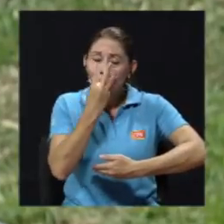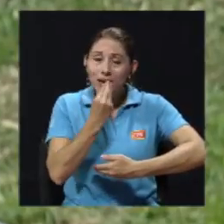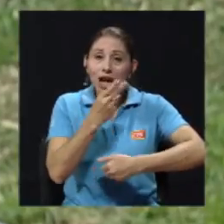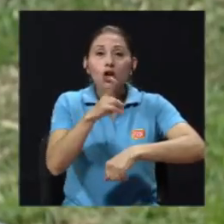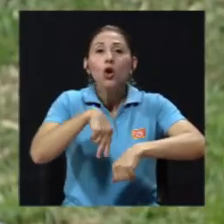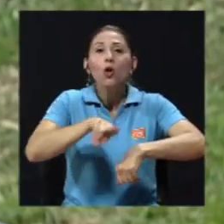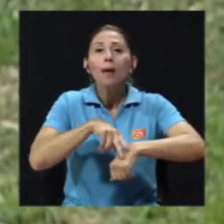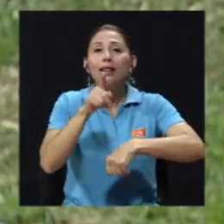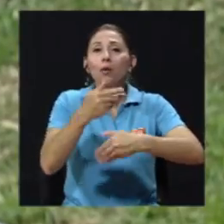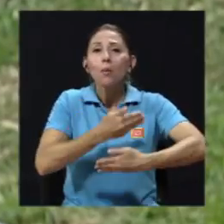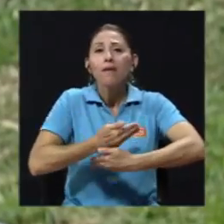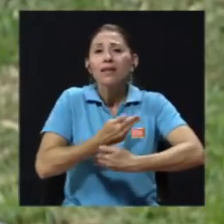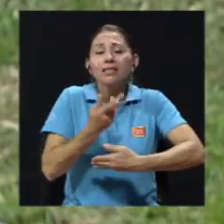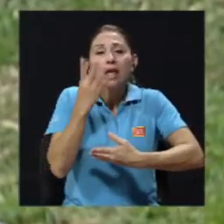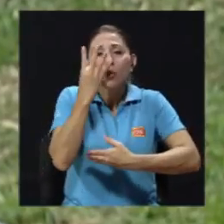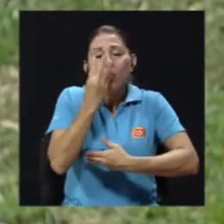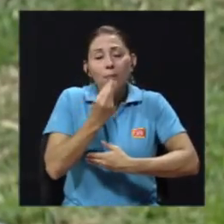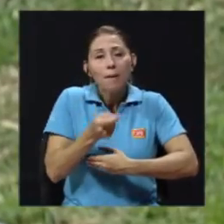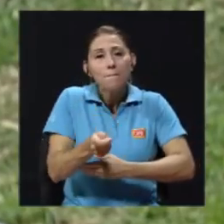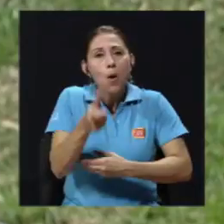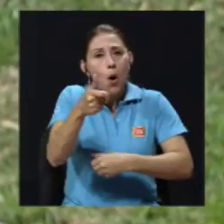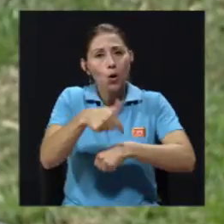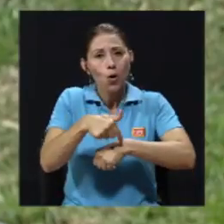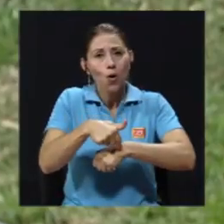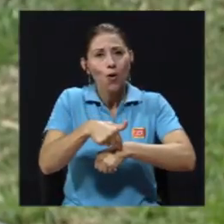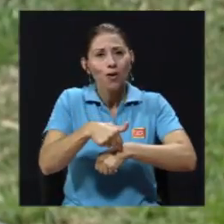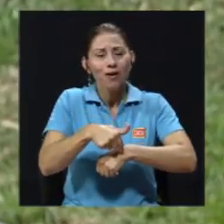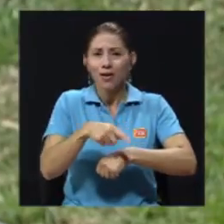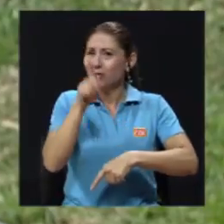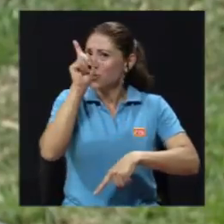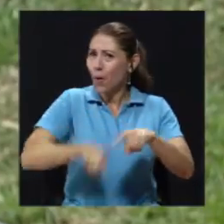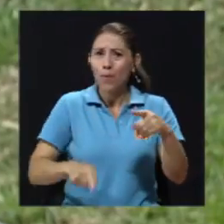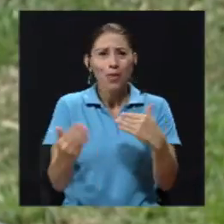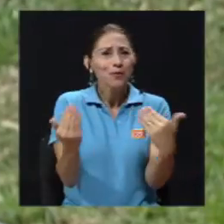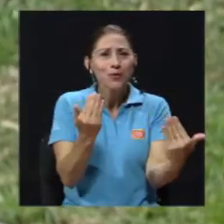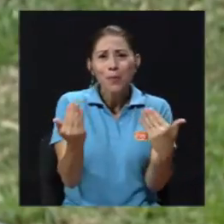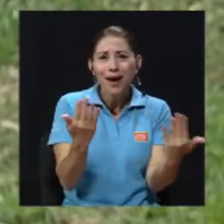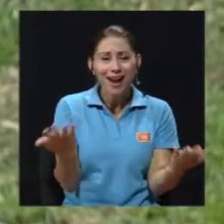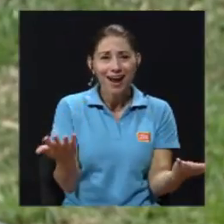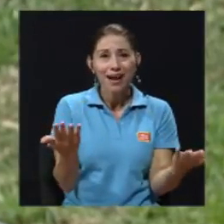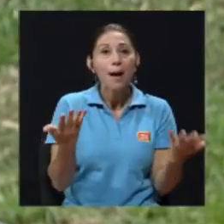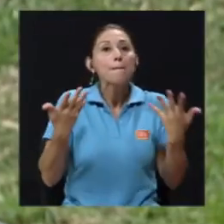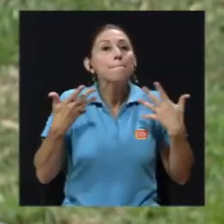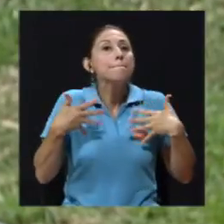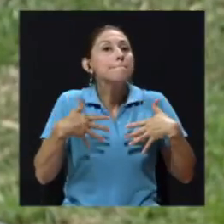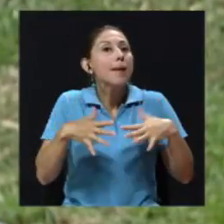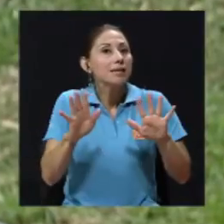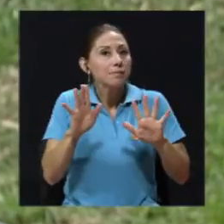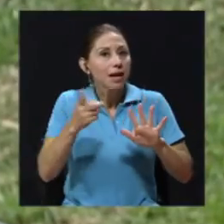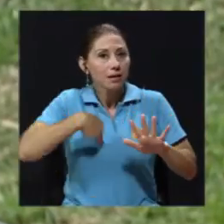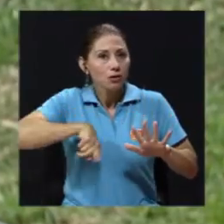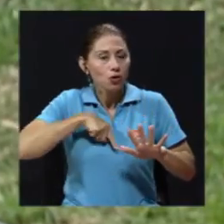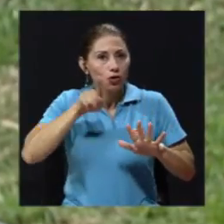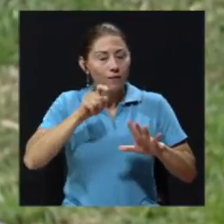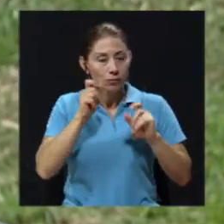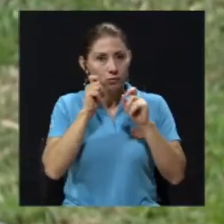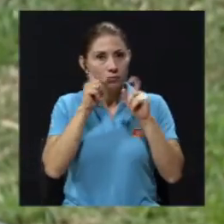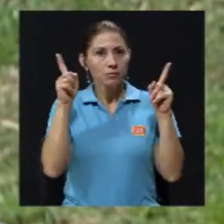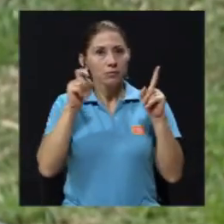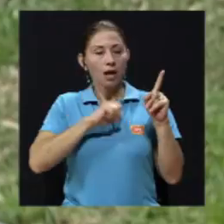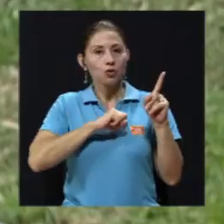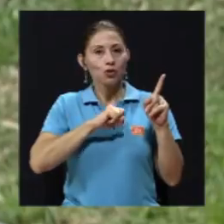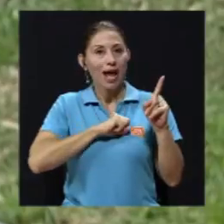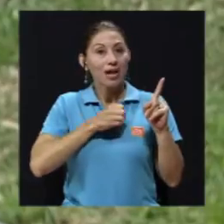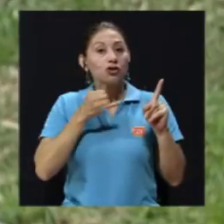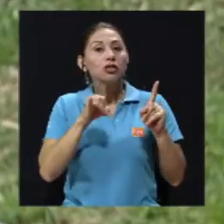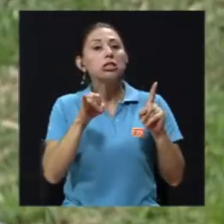normal de un bebé es que duerma poco. Jamás podemos comparar a un bebé. Más bien, nos tenemos que asustar si el bebé